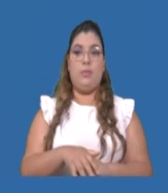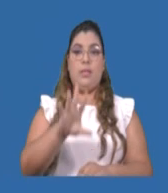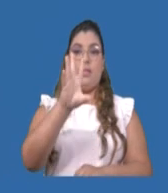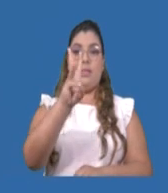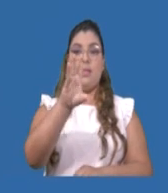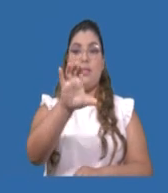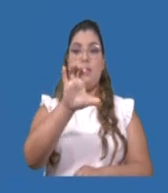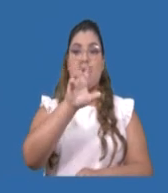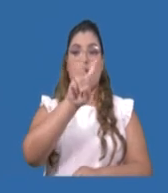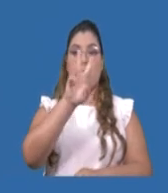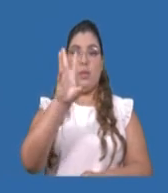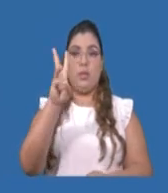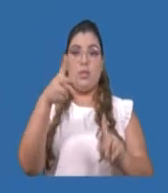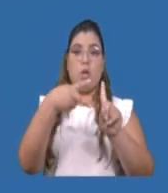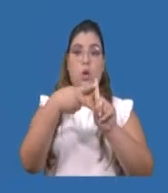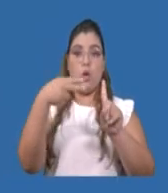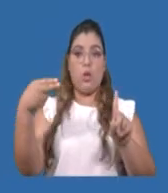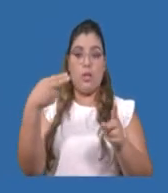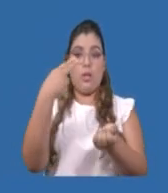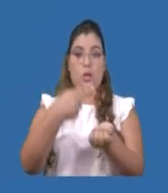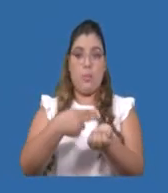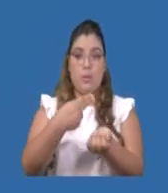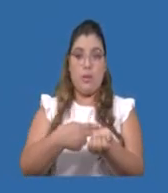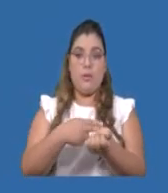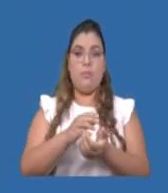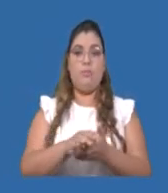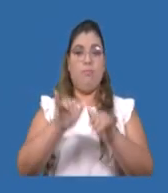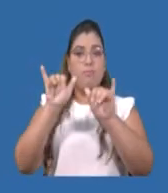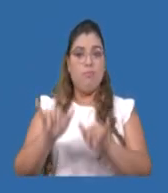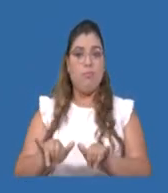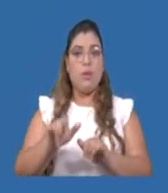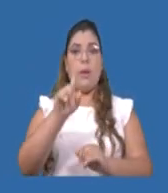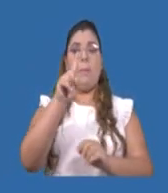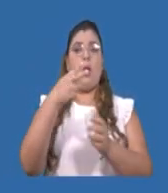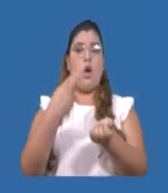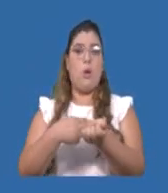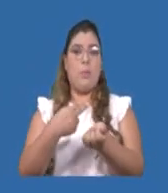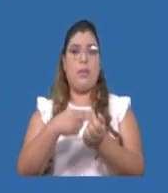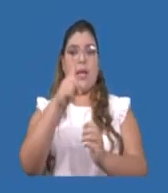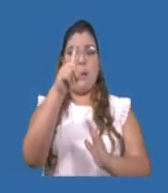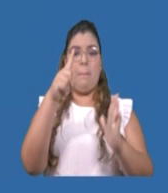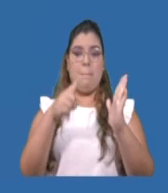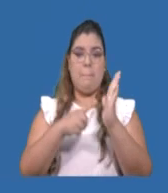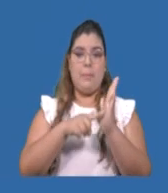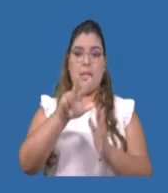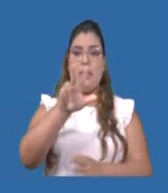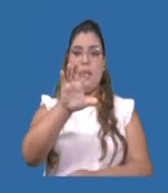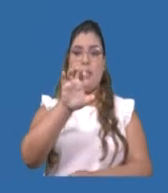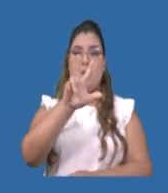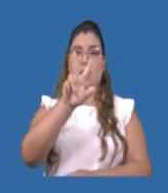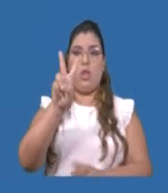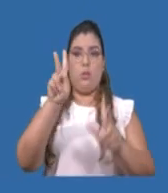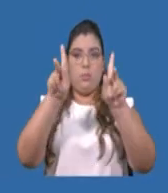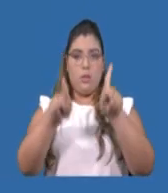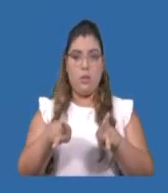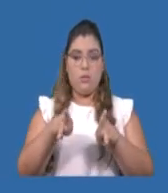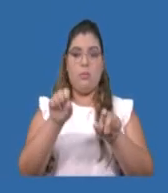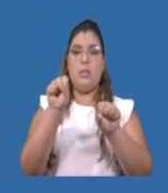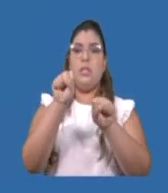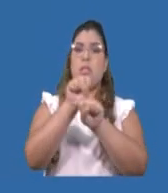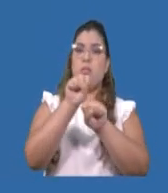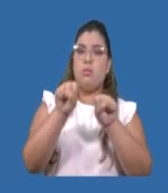626 en hoteles hospital, hospitalizados tenemos 1.332 personas en las salas regulares y